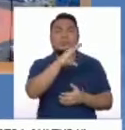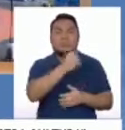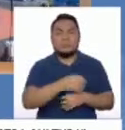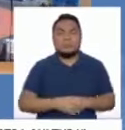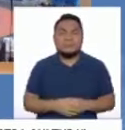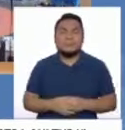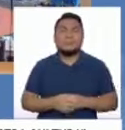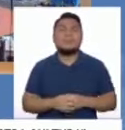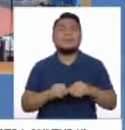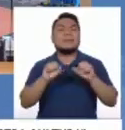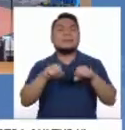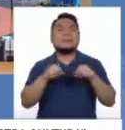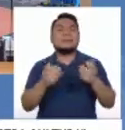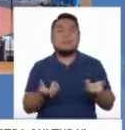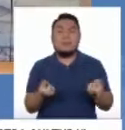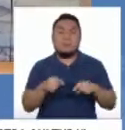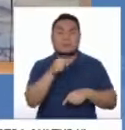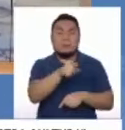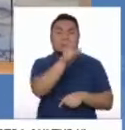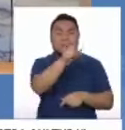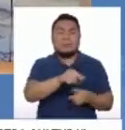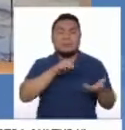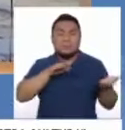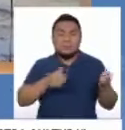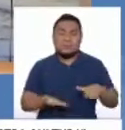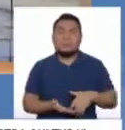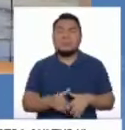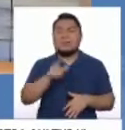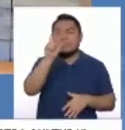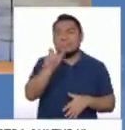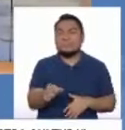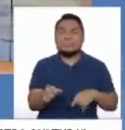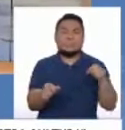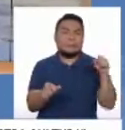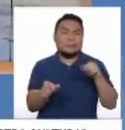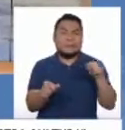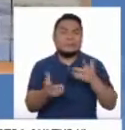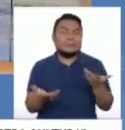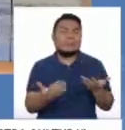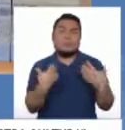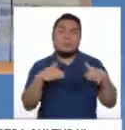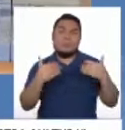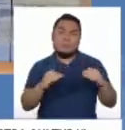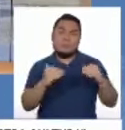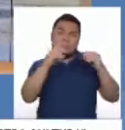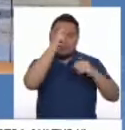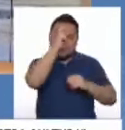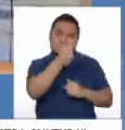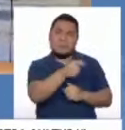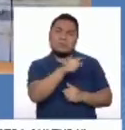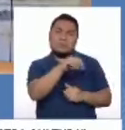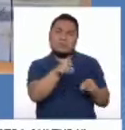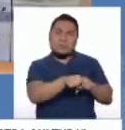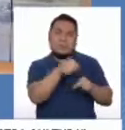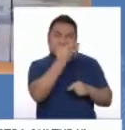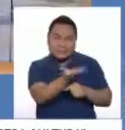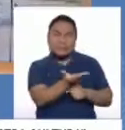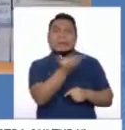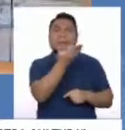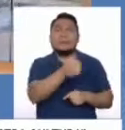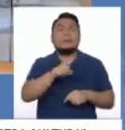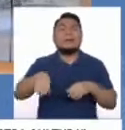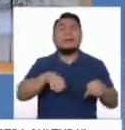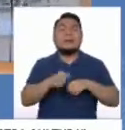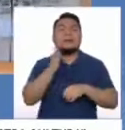ministro, además cuando fallecen personajes, digamos, de la talla de Lucho Repeto, se suele hacer el